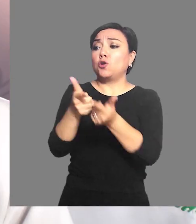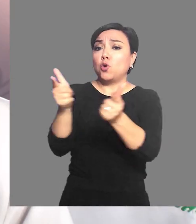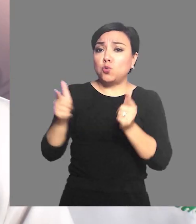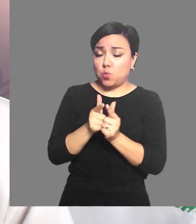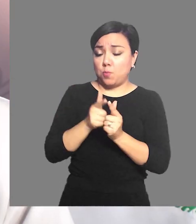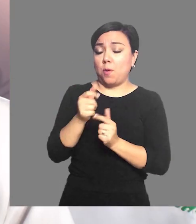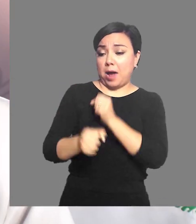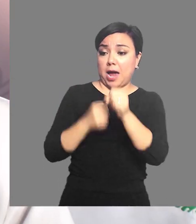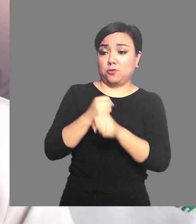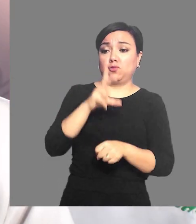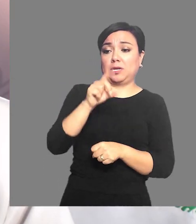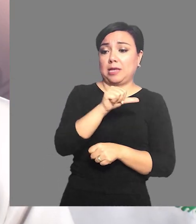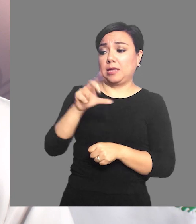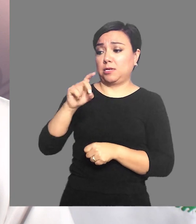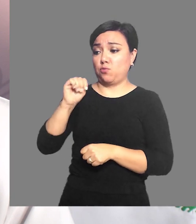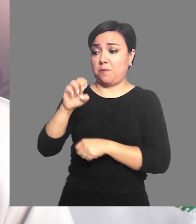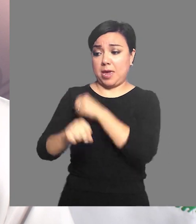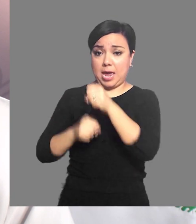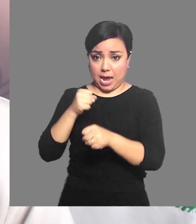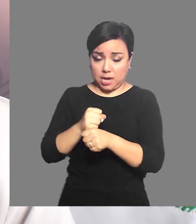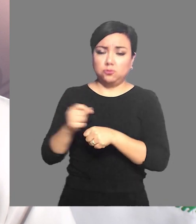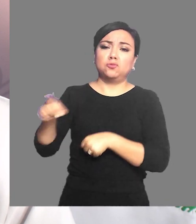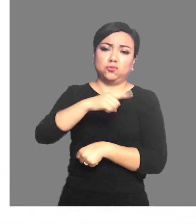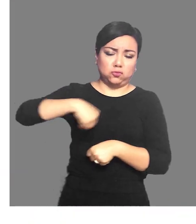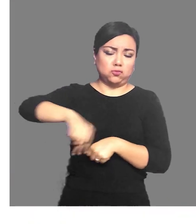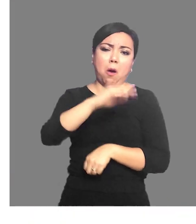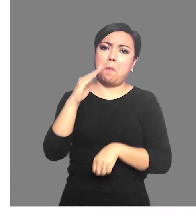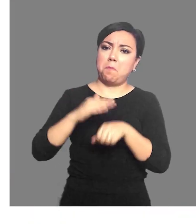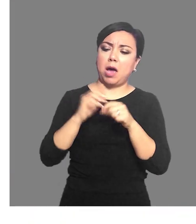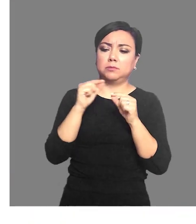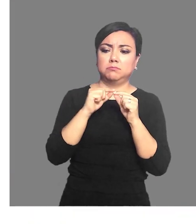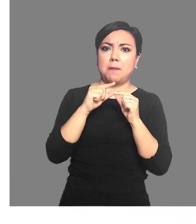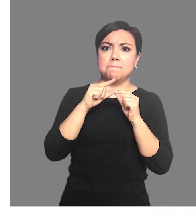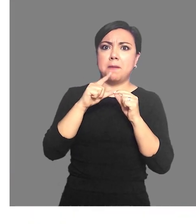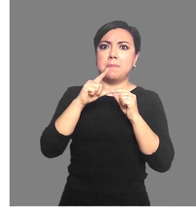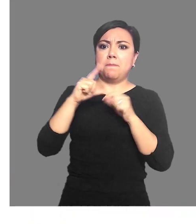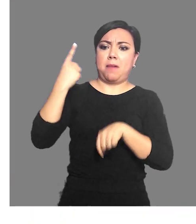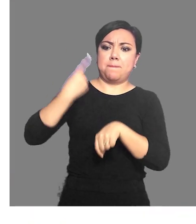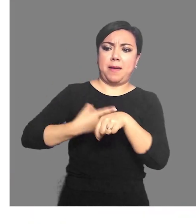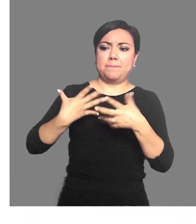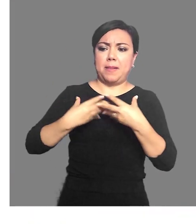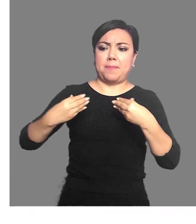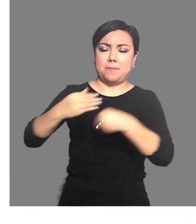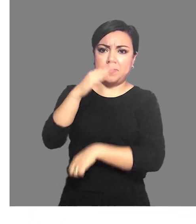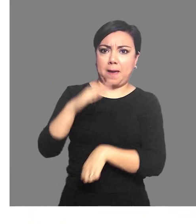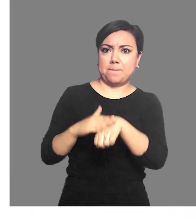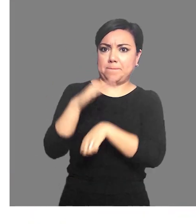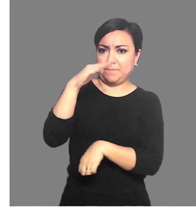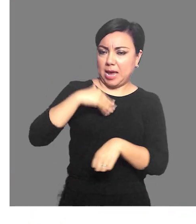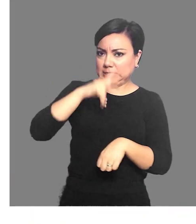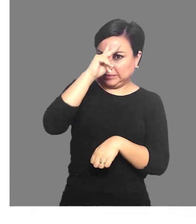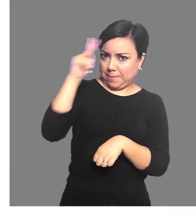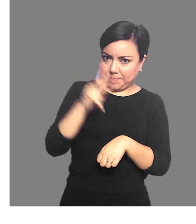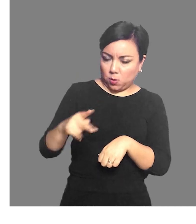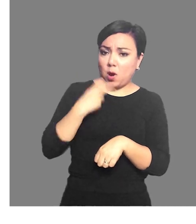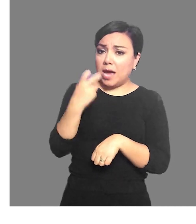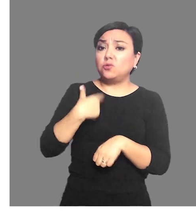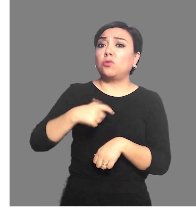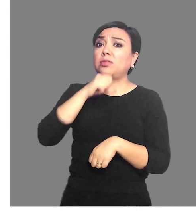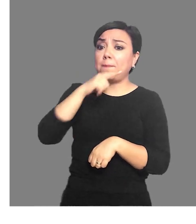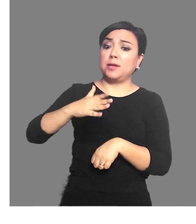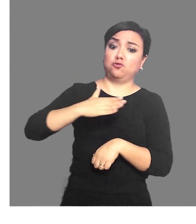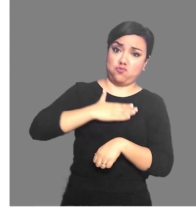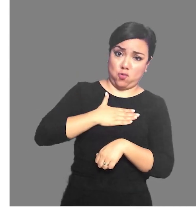Mención aparte merece el grupo de los 30 a los 39 años, pues somos quienes registramos y seguimos registrando el mayor número de contagios y quienes